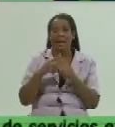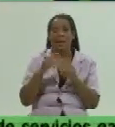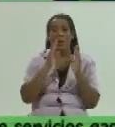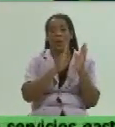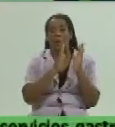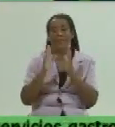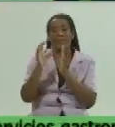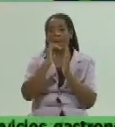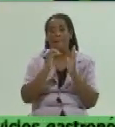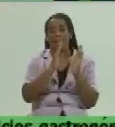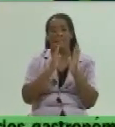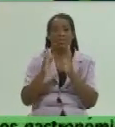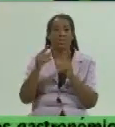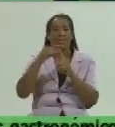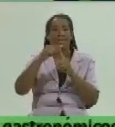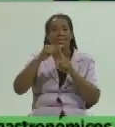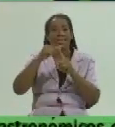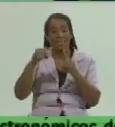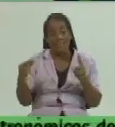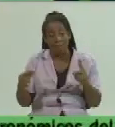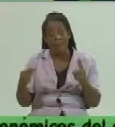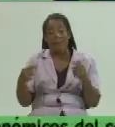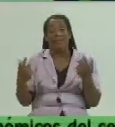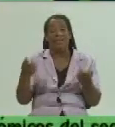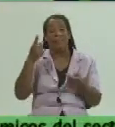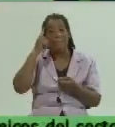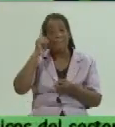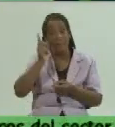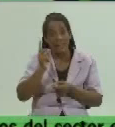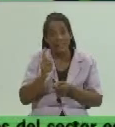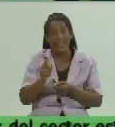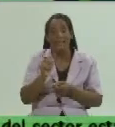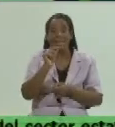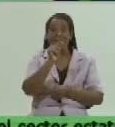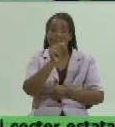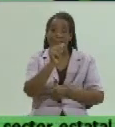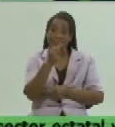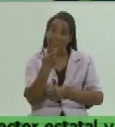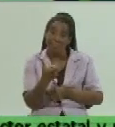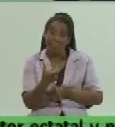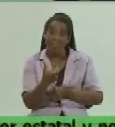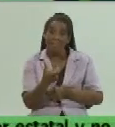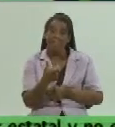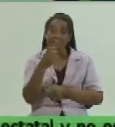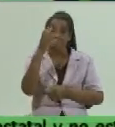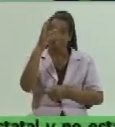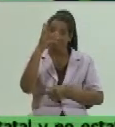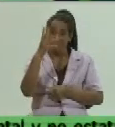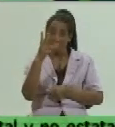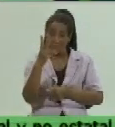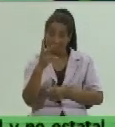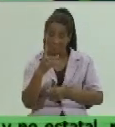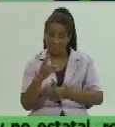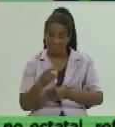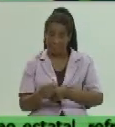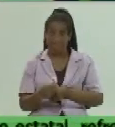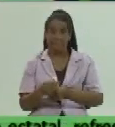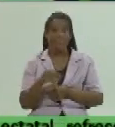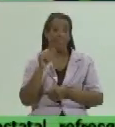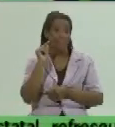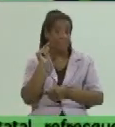con el tema de la actividad relacionada con la política de precios y las tarifas un escenario que